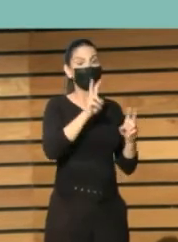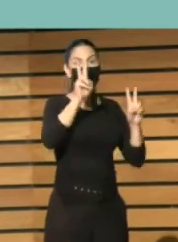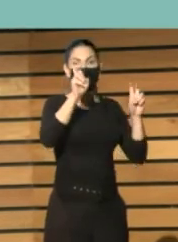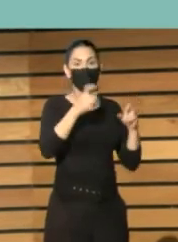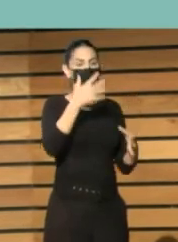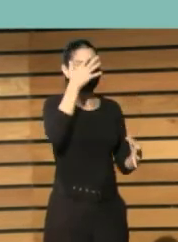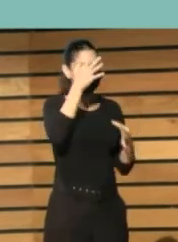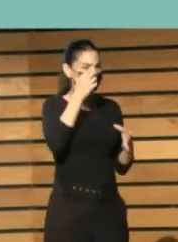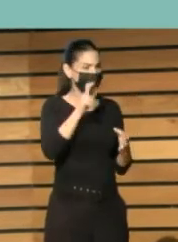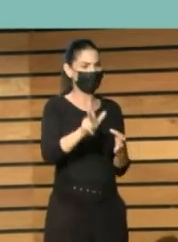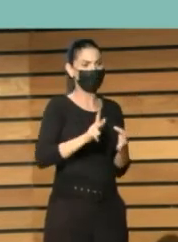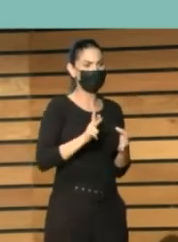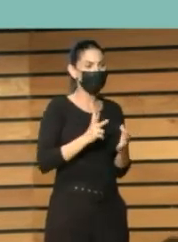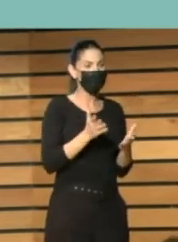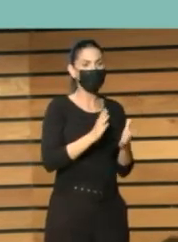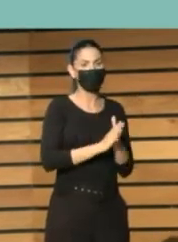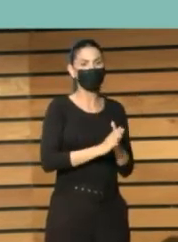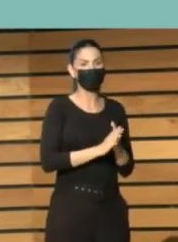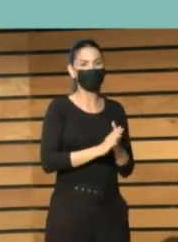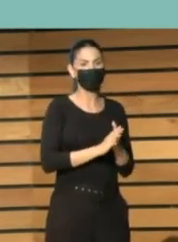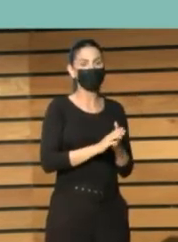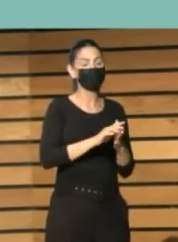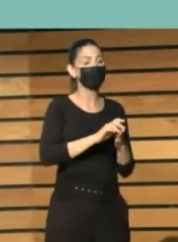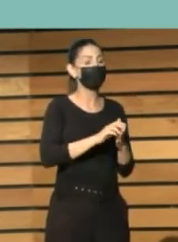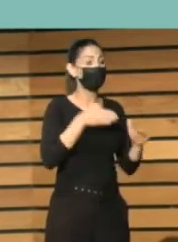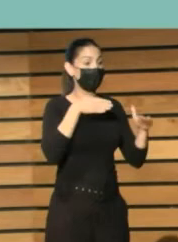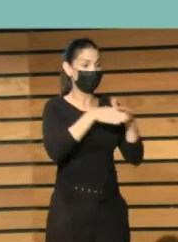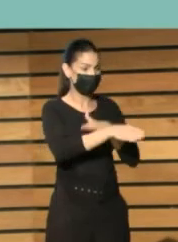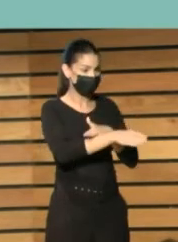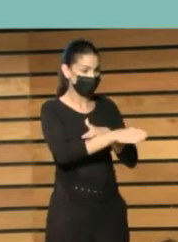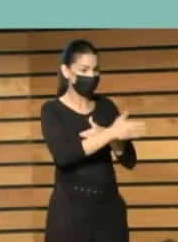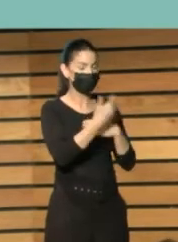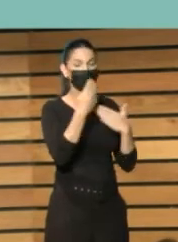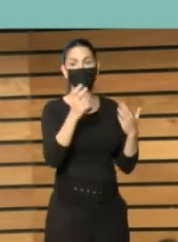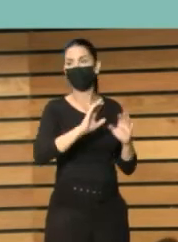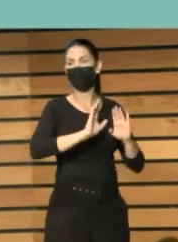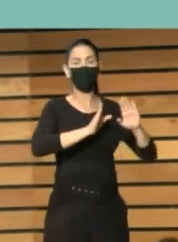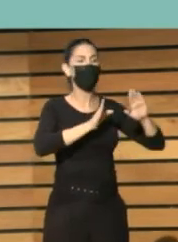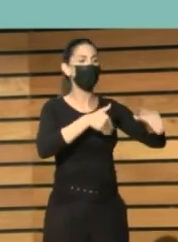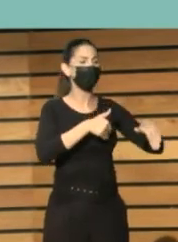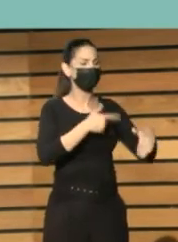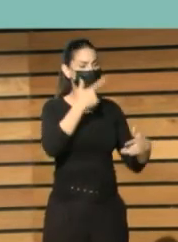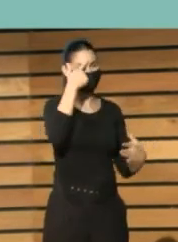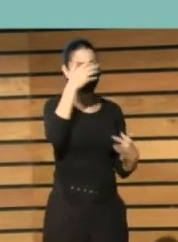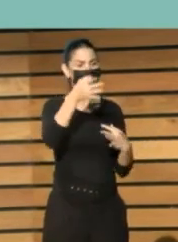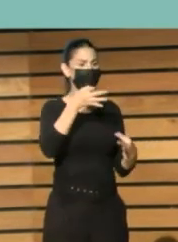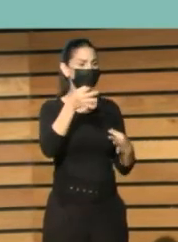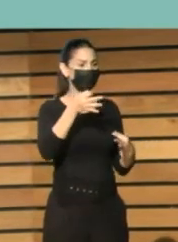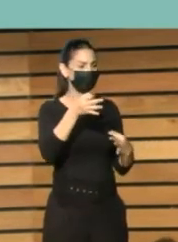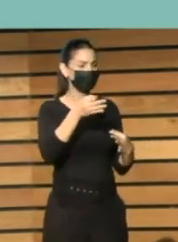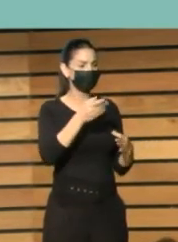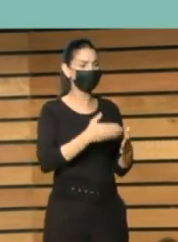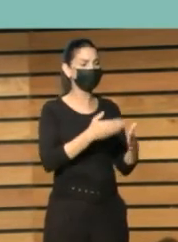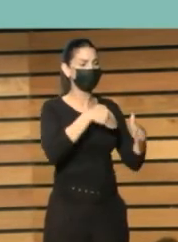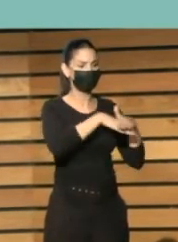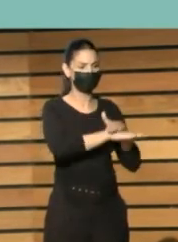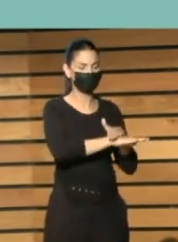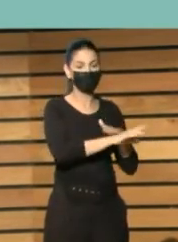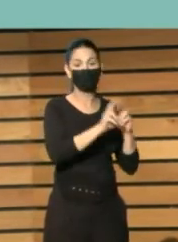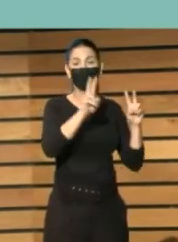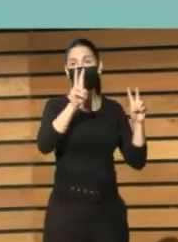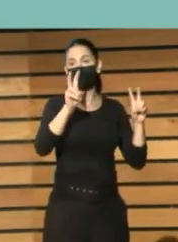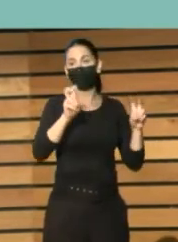y gestión de licencias y de acceso. Y, por último, metadatos de preservación. Es decir, el tratamiento